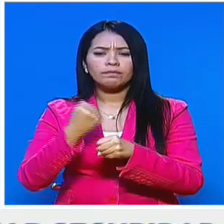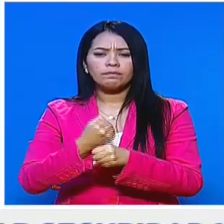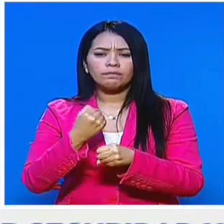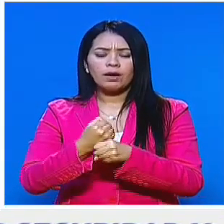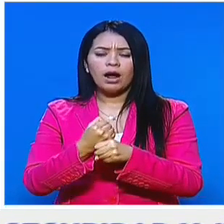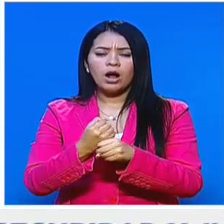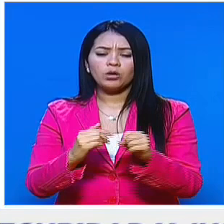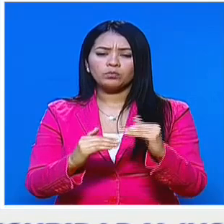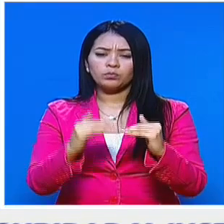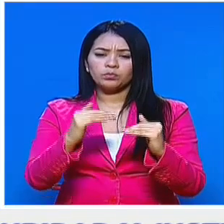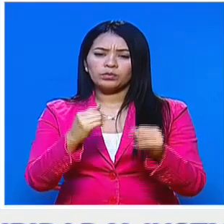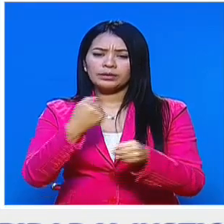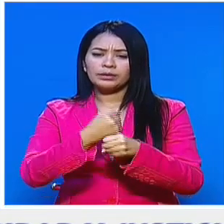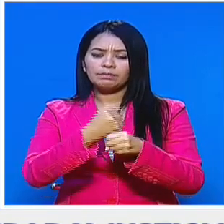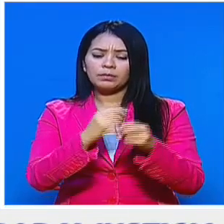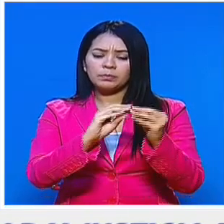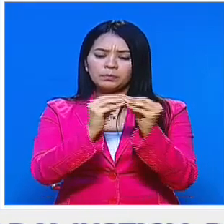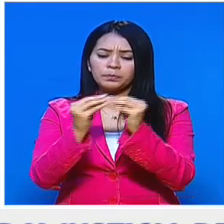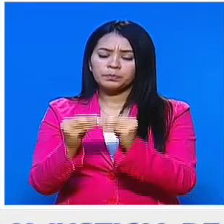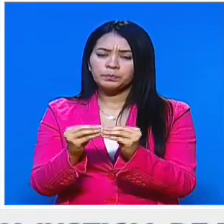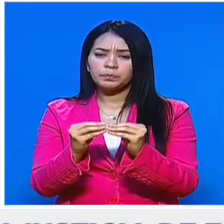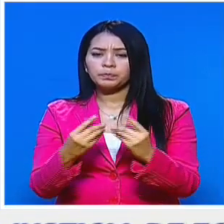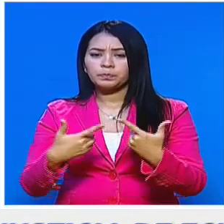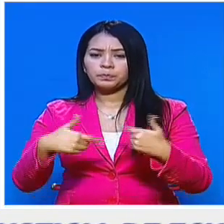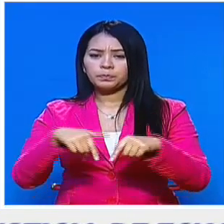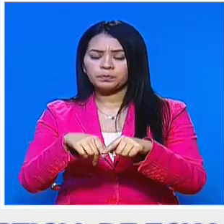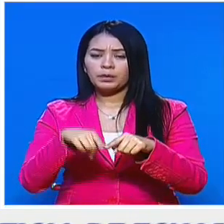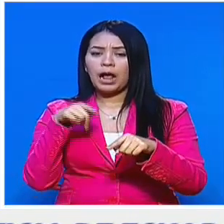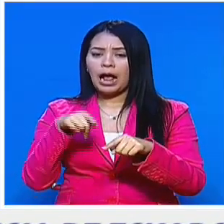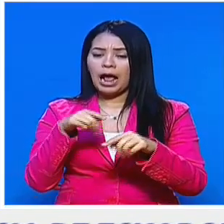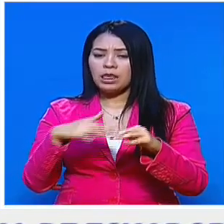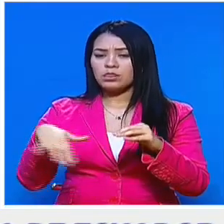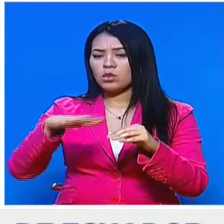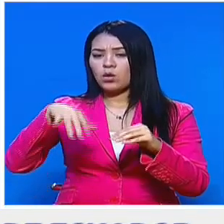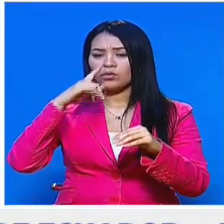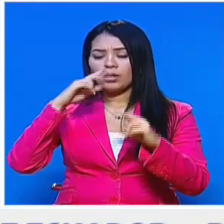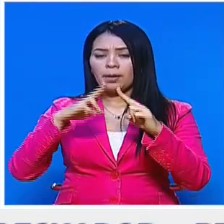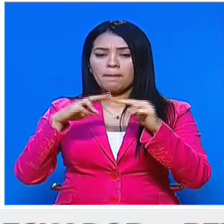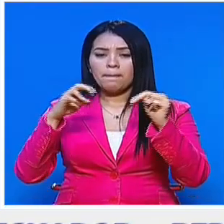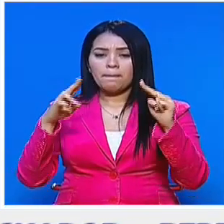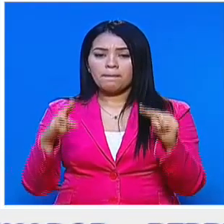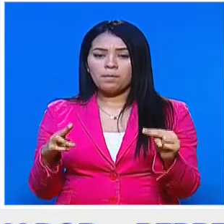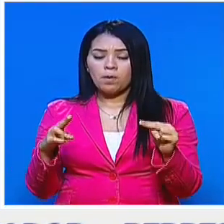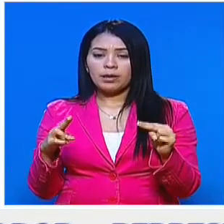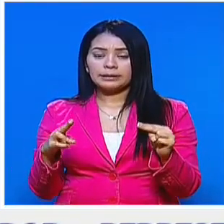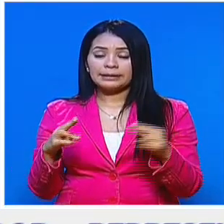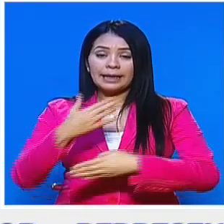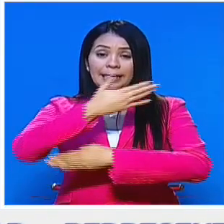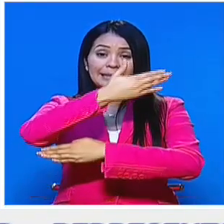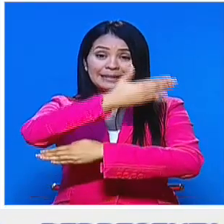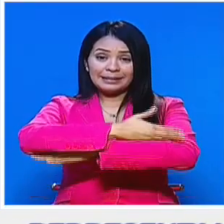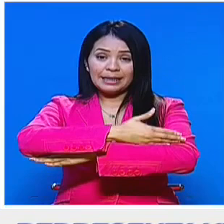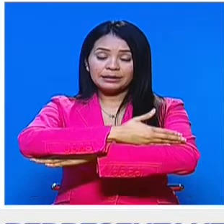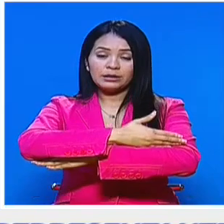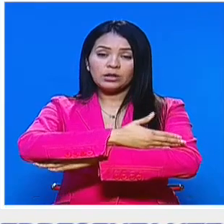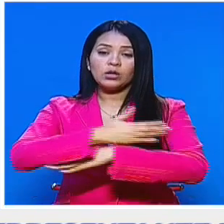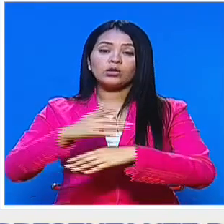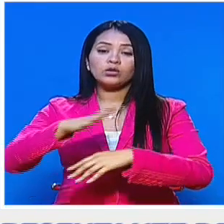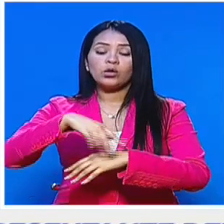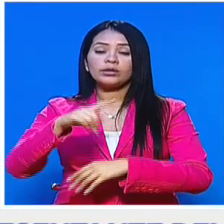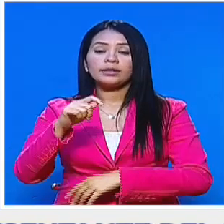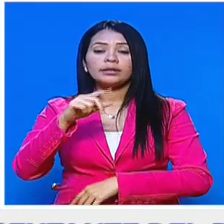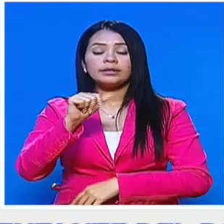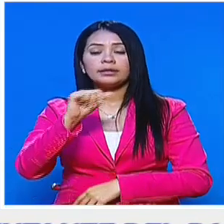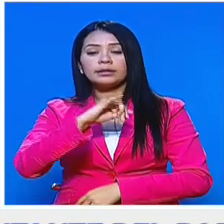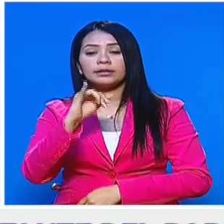nivelación de las juntas de dilatación a la altura del puente. Esto mantendrá restringido el paso por la bajada de tazón